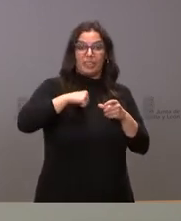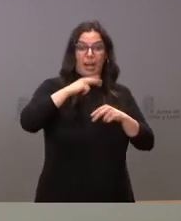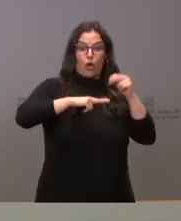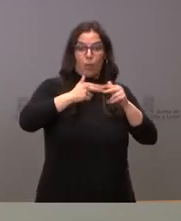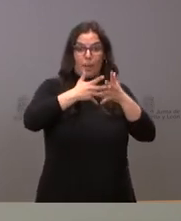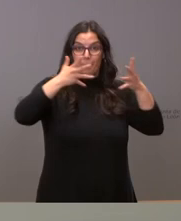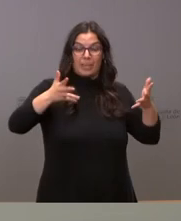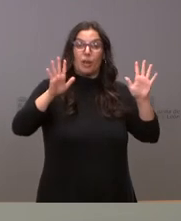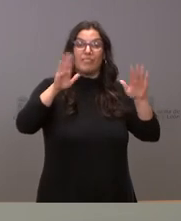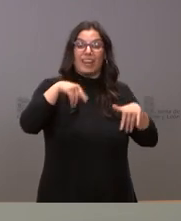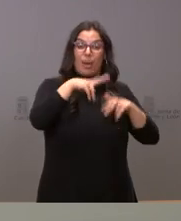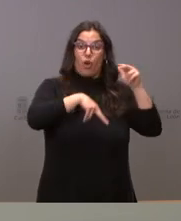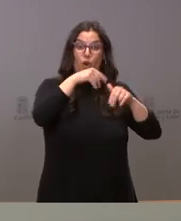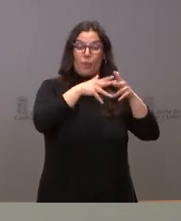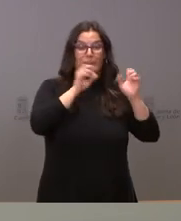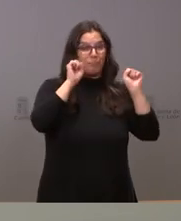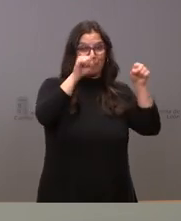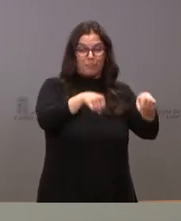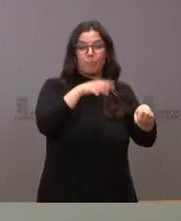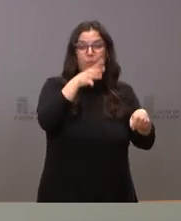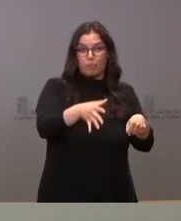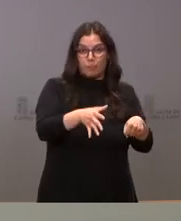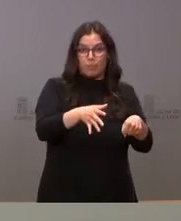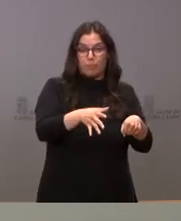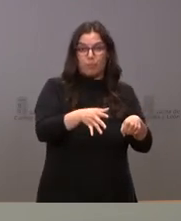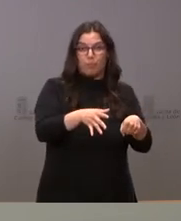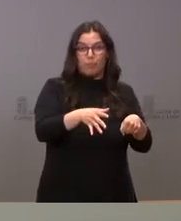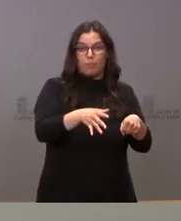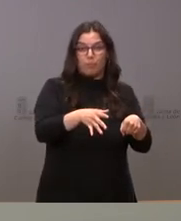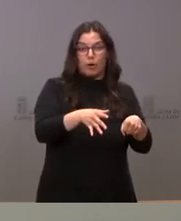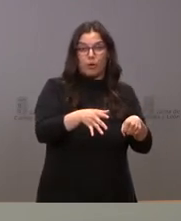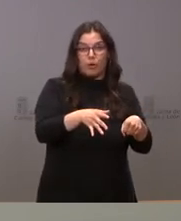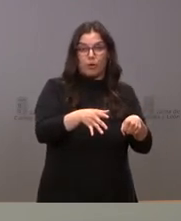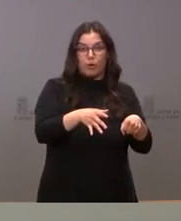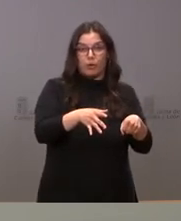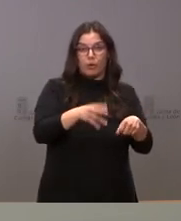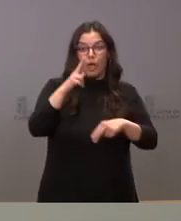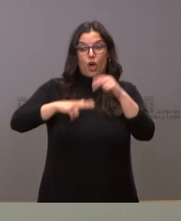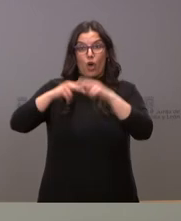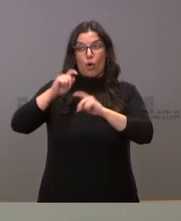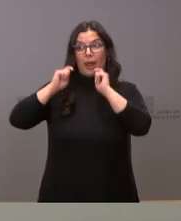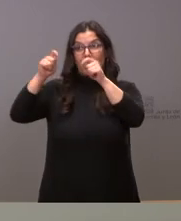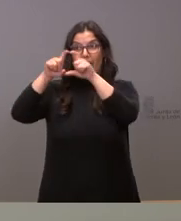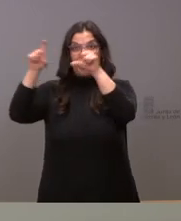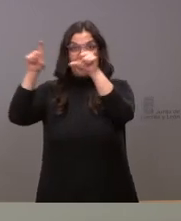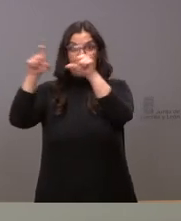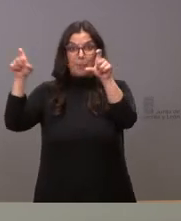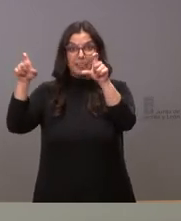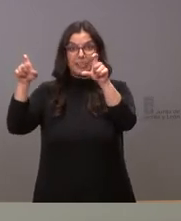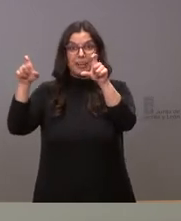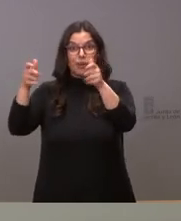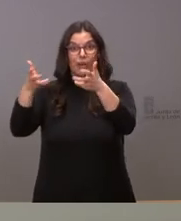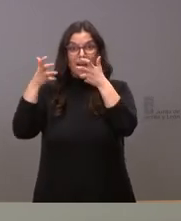al haberse retrasado esta ampliación como consecuencia de la renuncia a la obra por parte de la empresa constructora adjudicataria